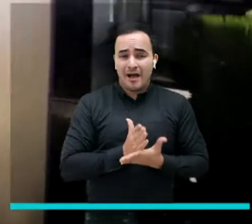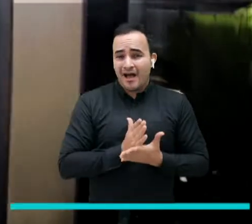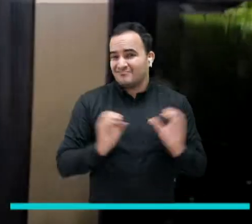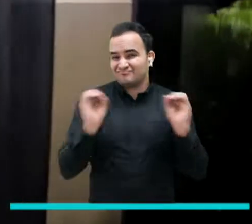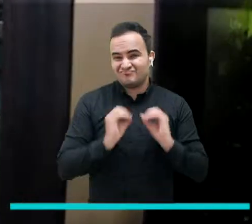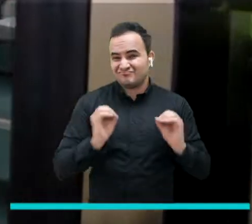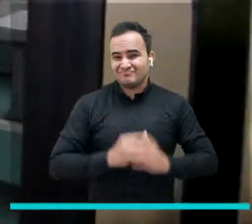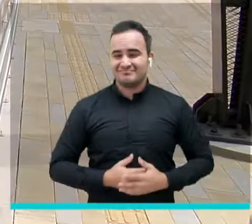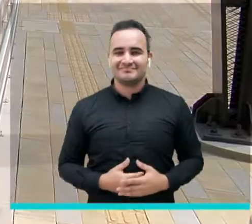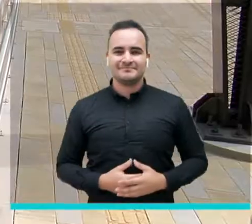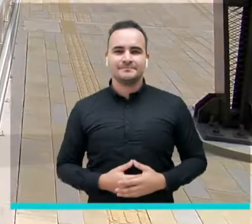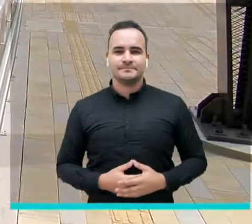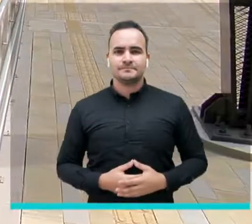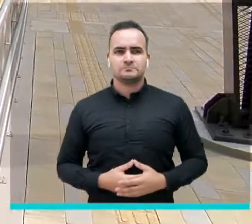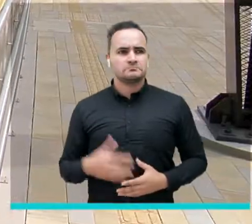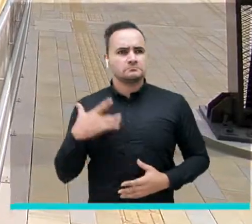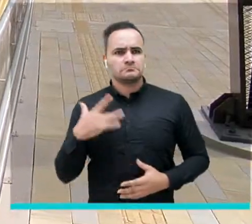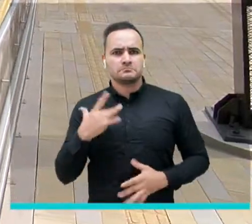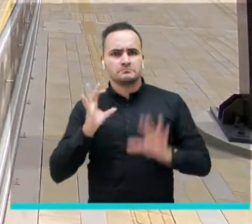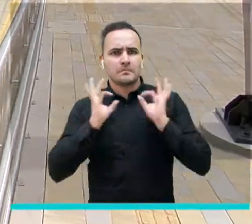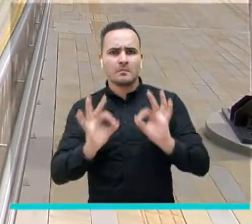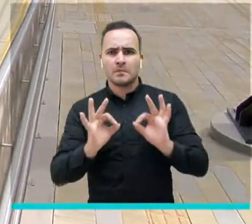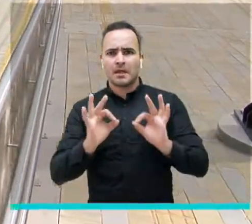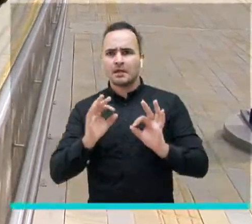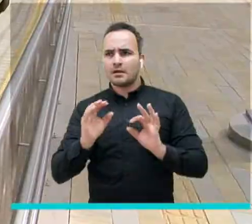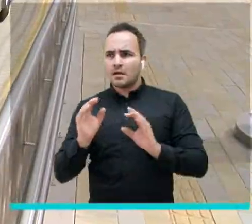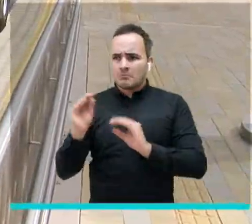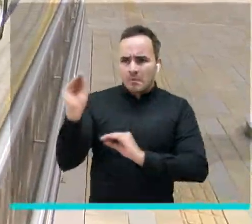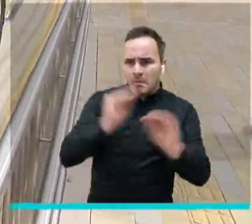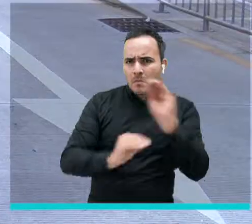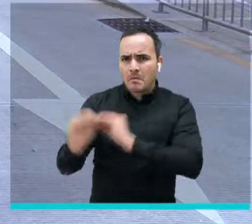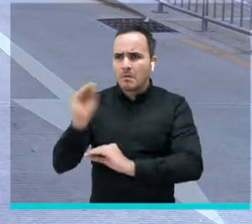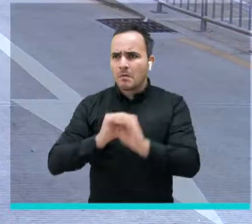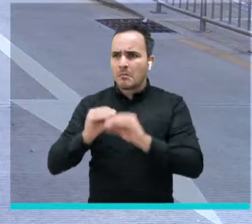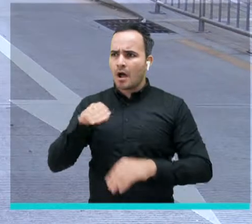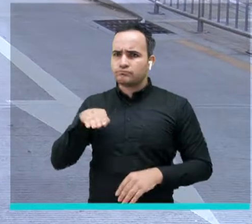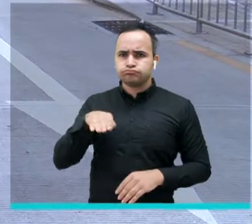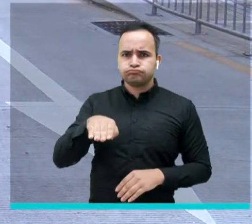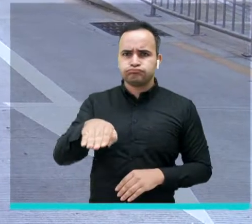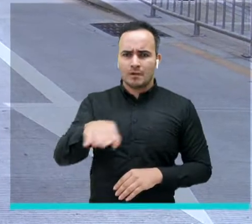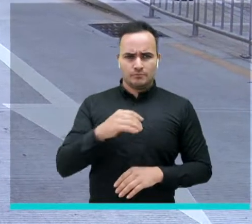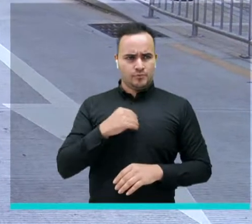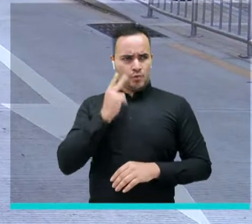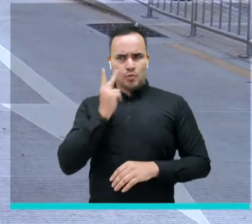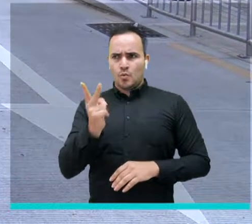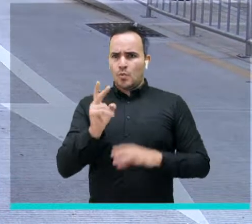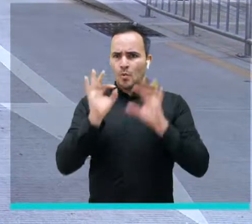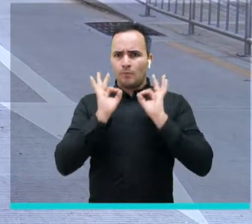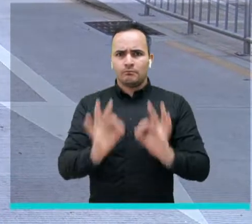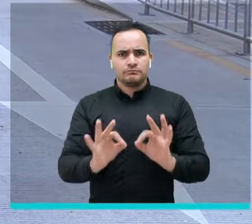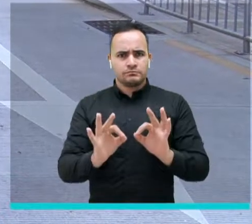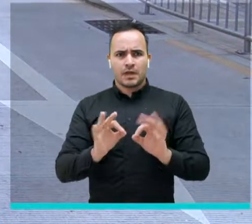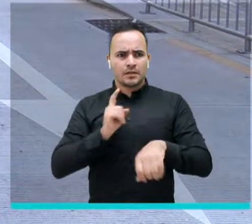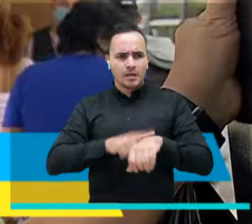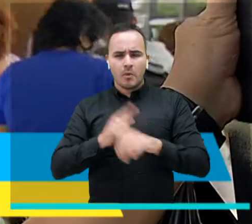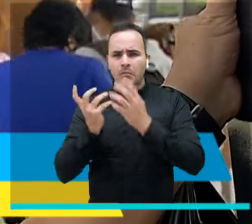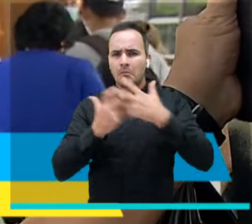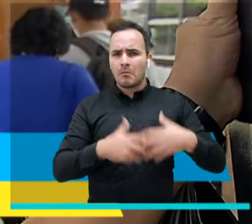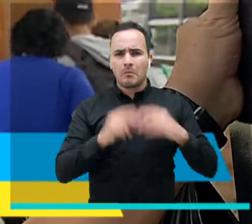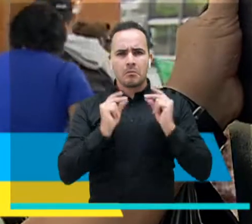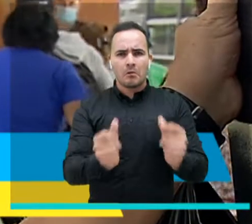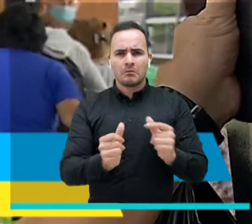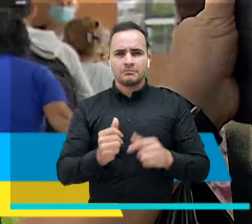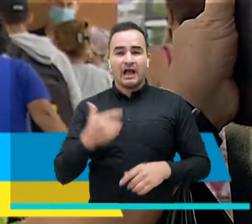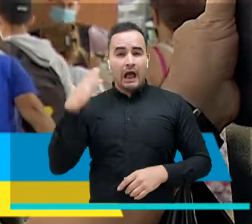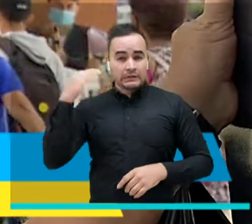muy bien muy bien diseñada el tiempo de transporte muy bueno fue